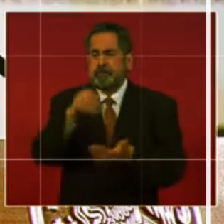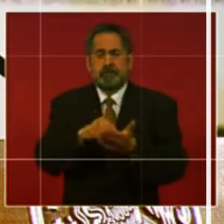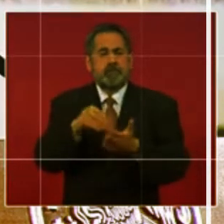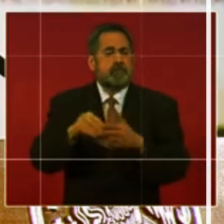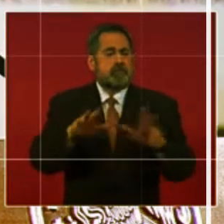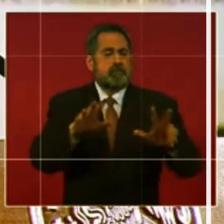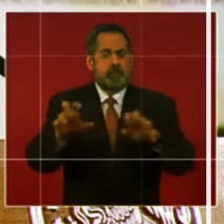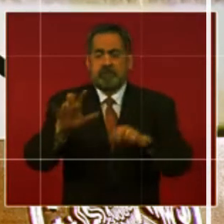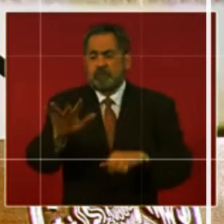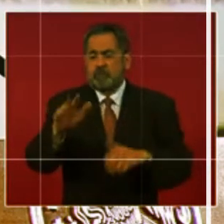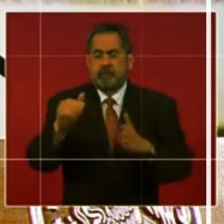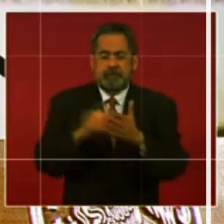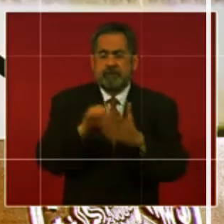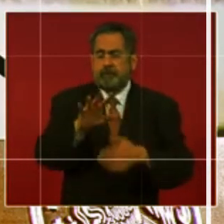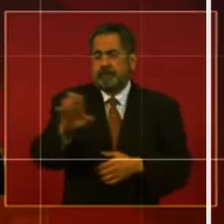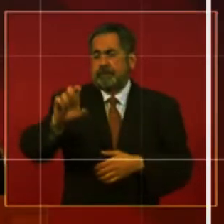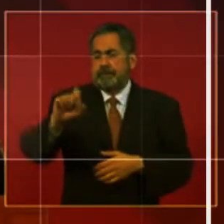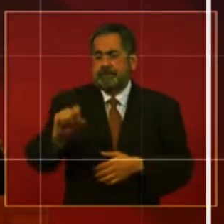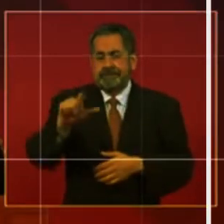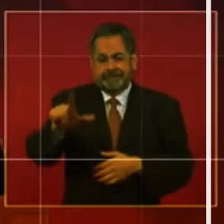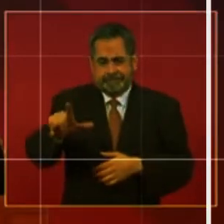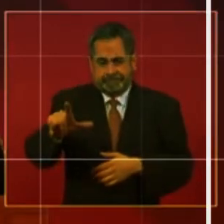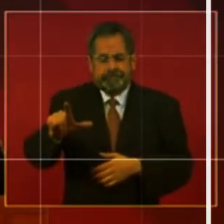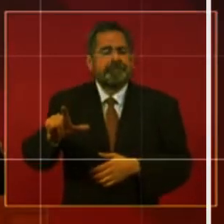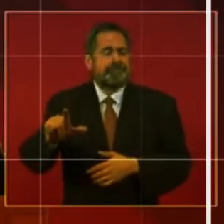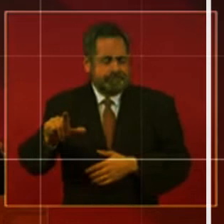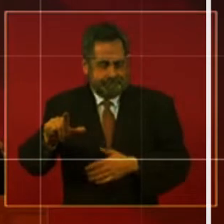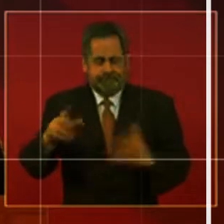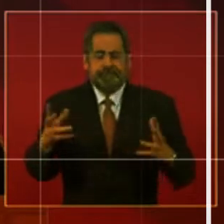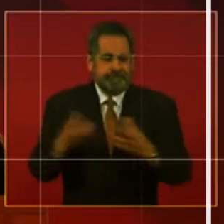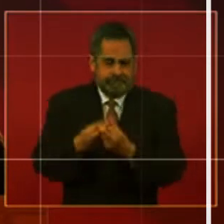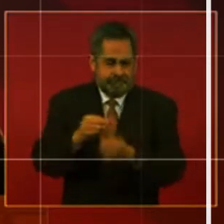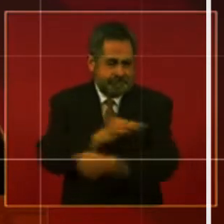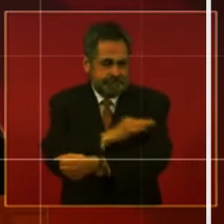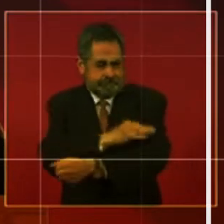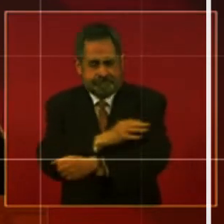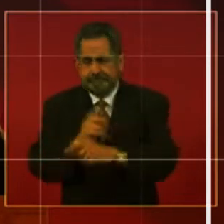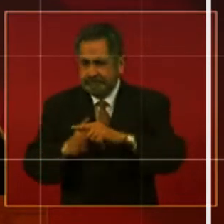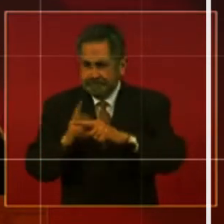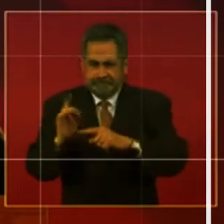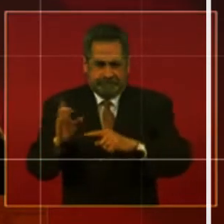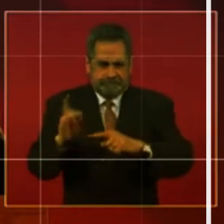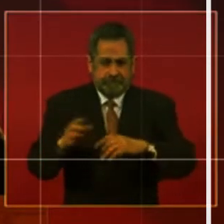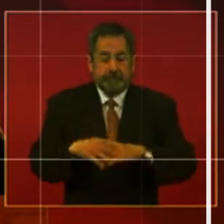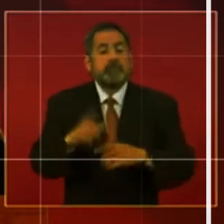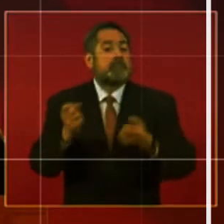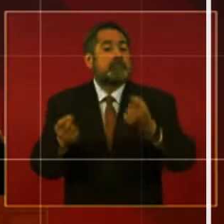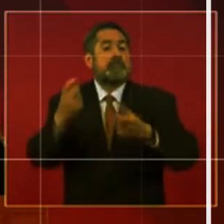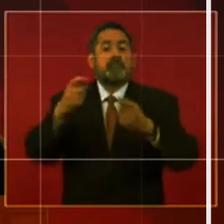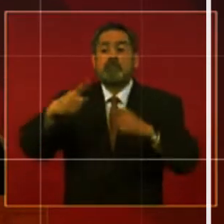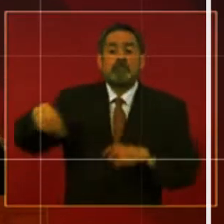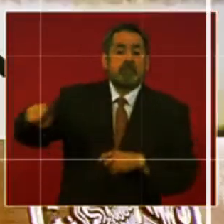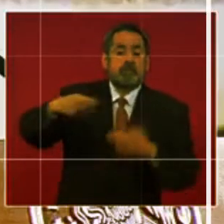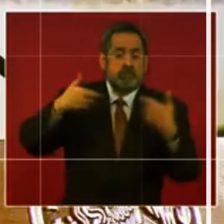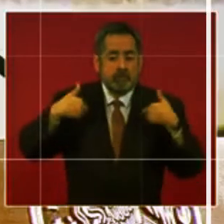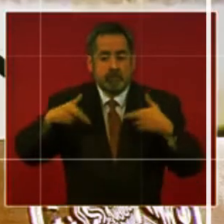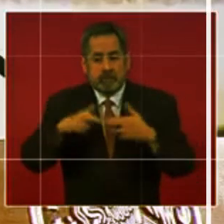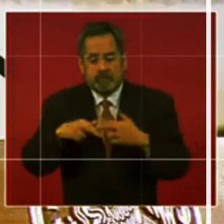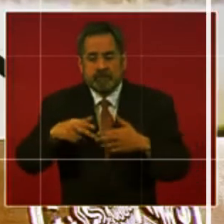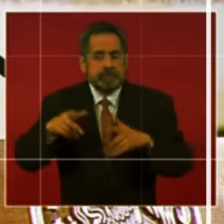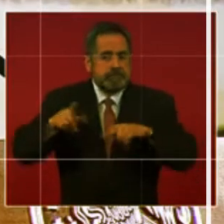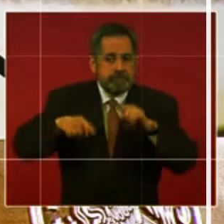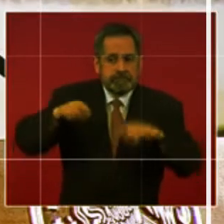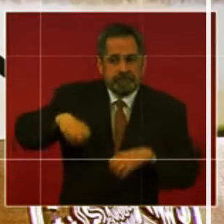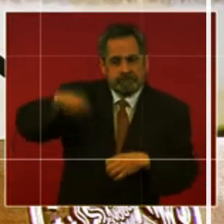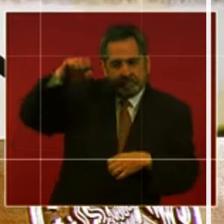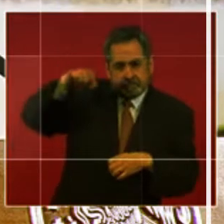850 mil 527. También aquí se hace referencia que hay maestros que de acuerdo a su edad